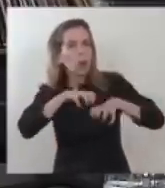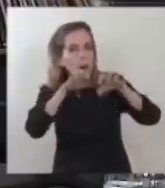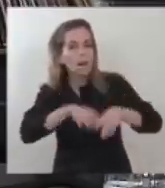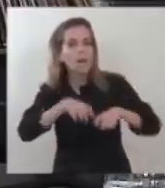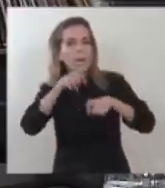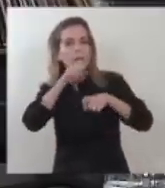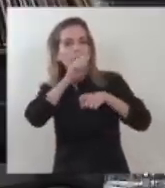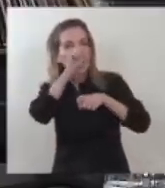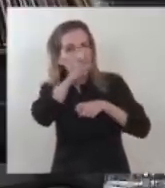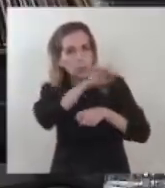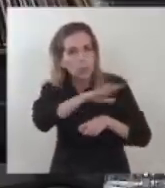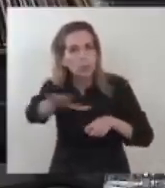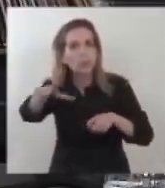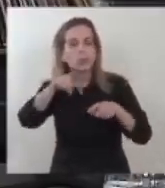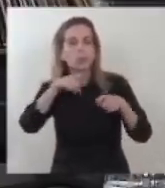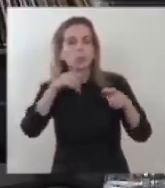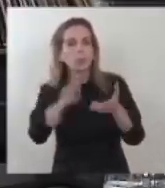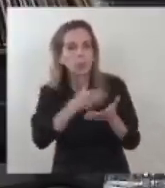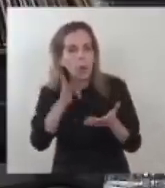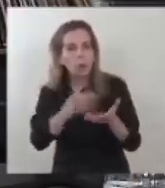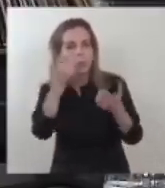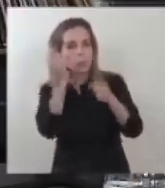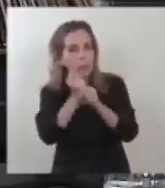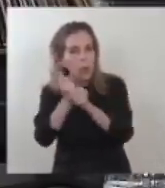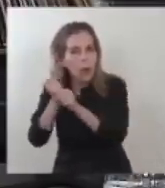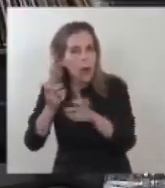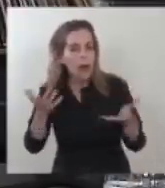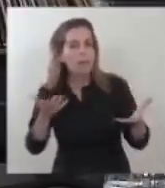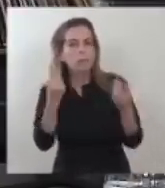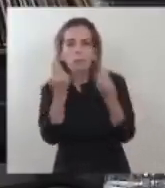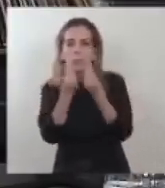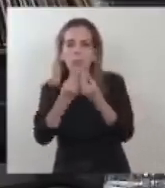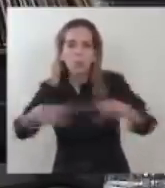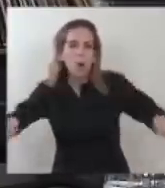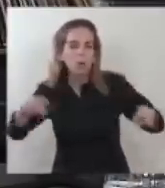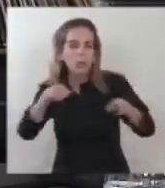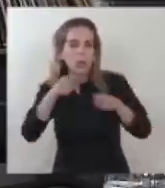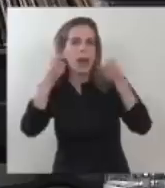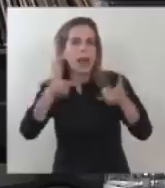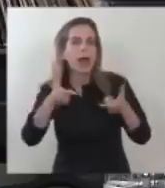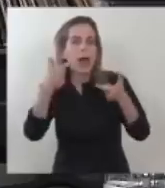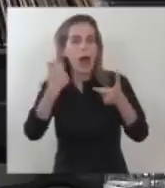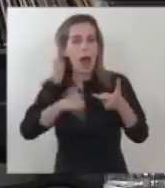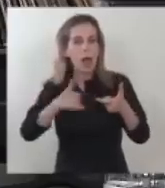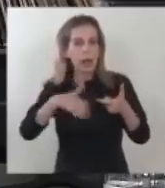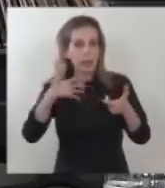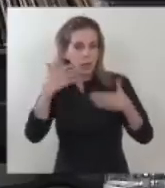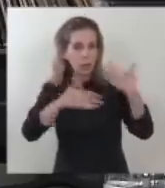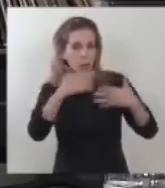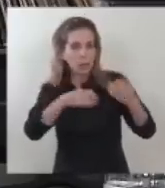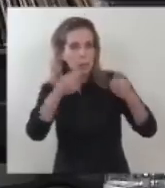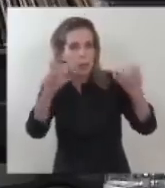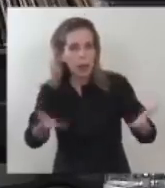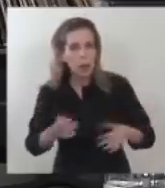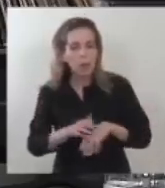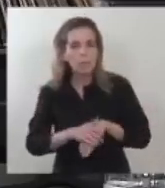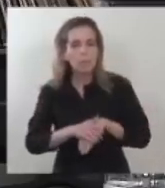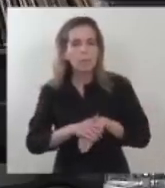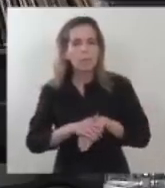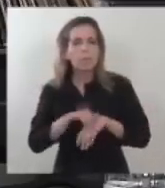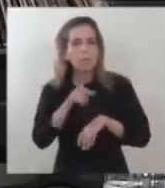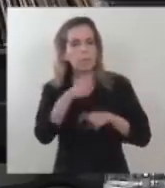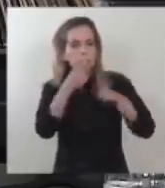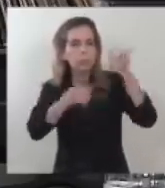y que tanta riqueza acercan a la Argentina. Pero por encima de